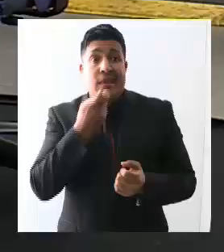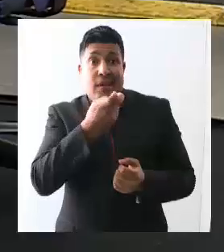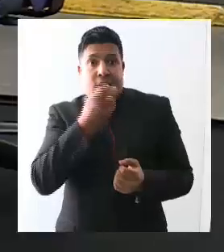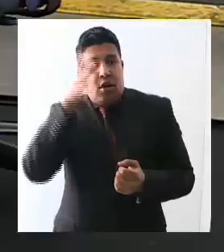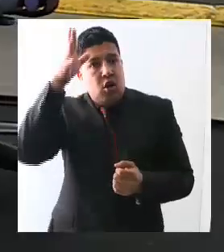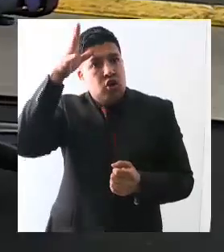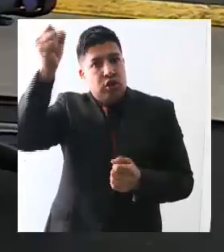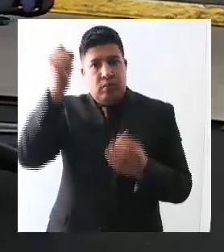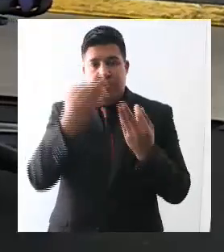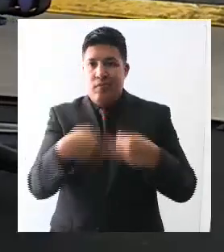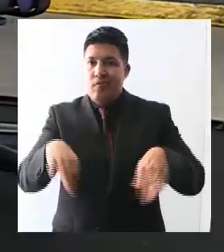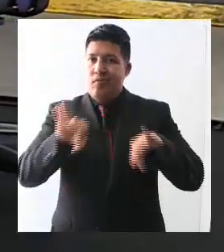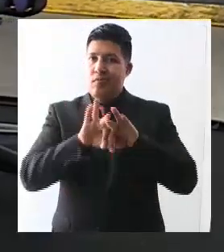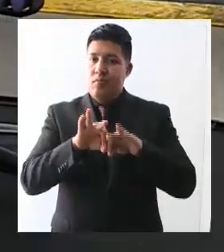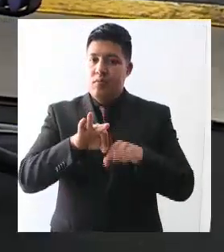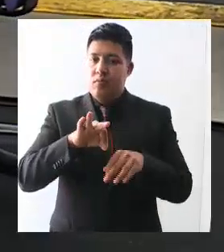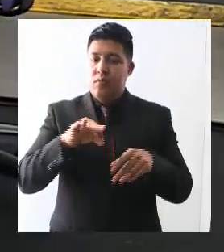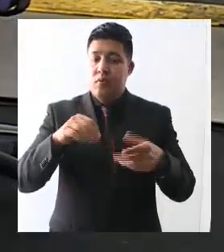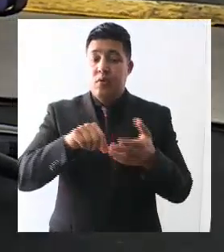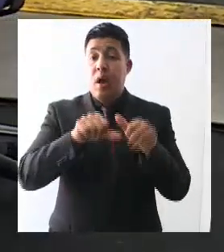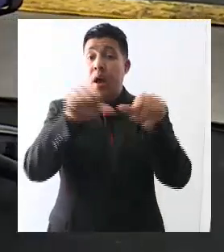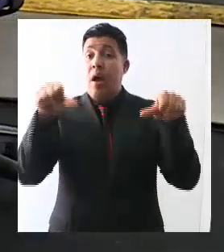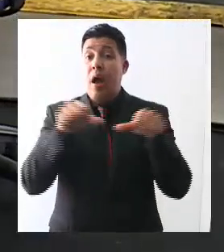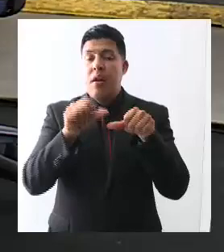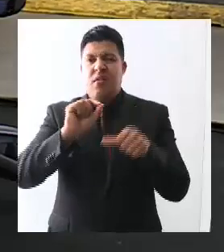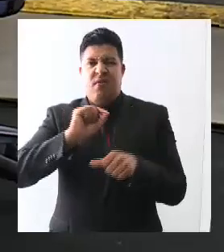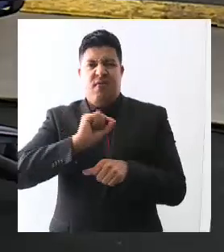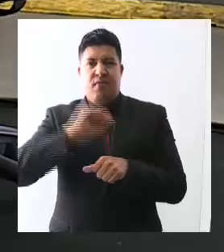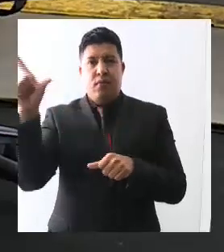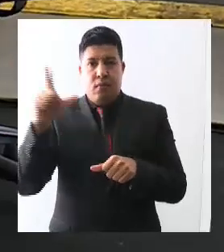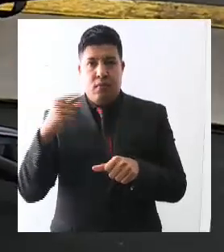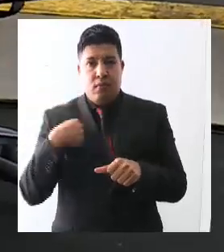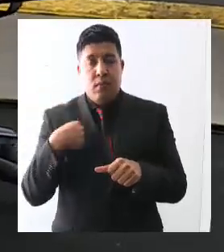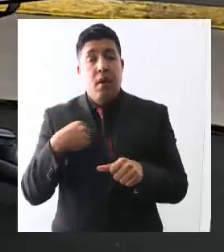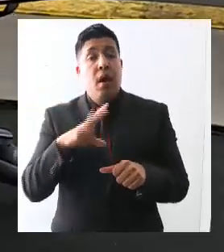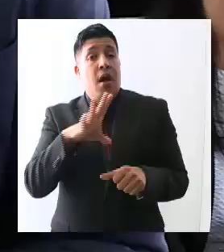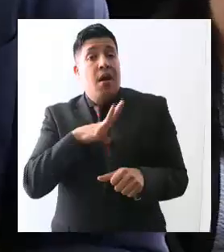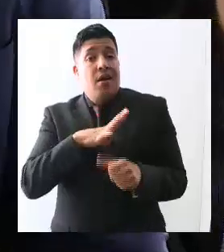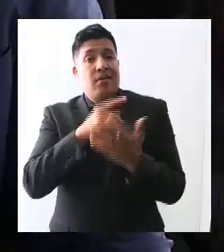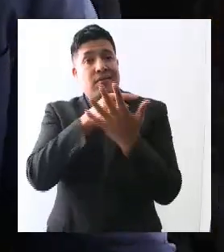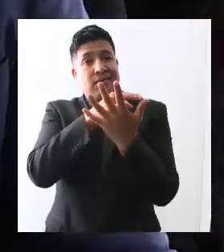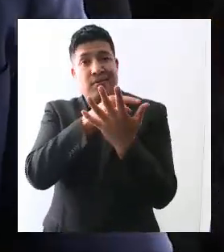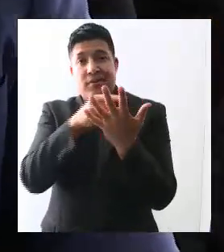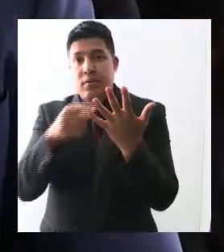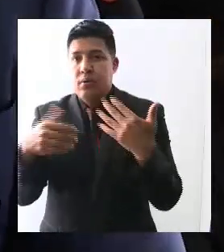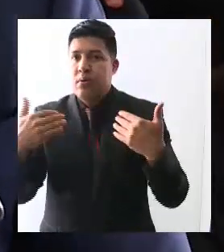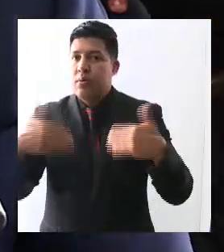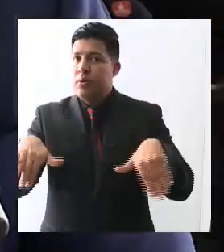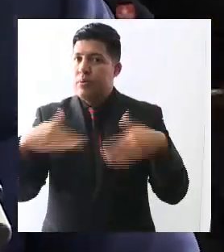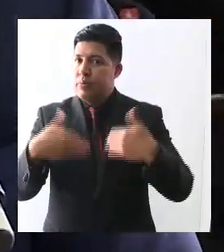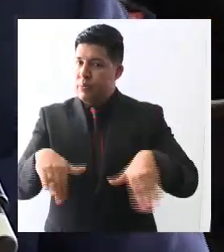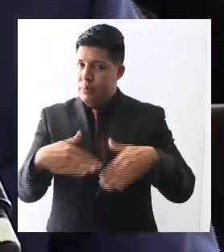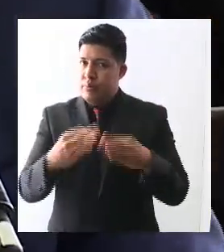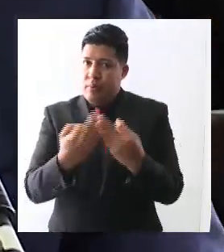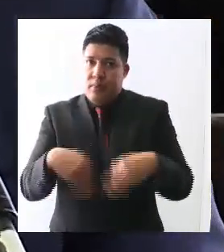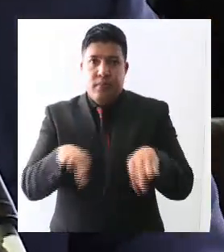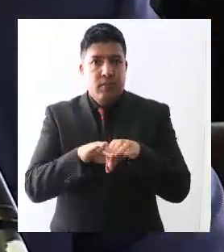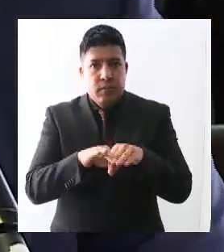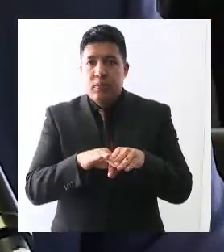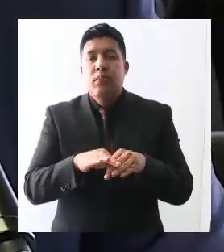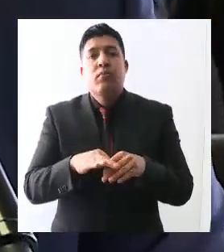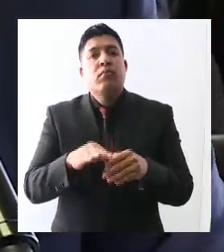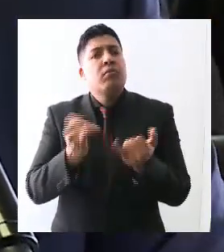claridad, profesionalizar las áreas y uno de los cinco retos, a gusto a todos los que nos están viendo en plataformas,